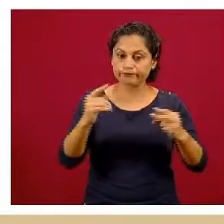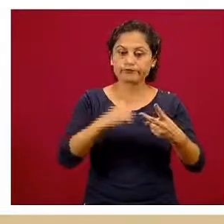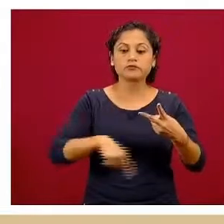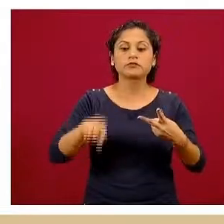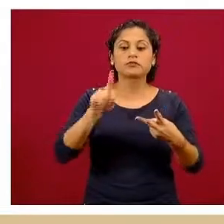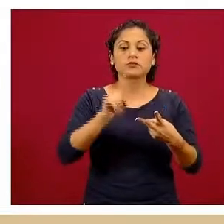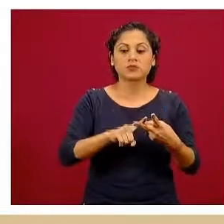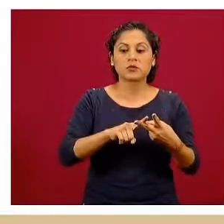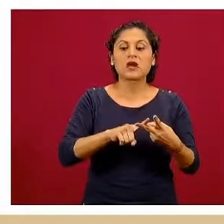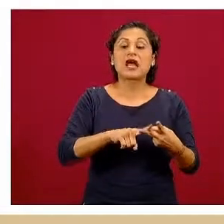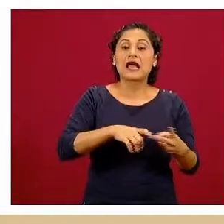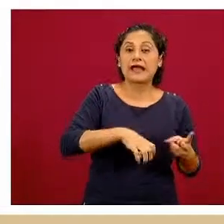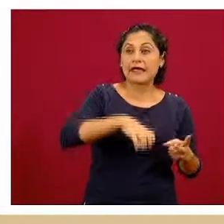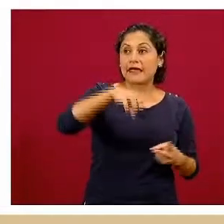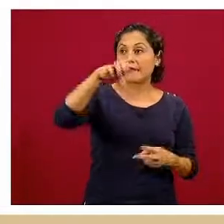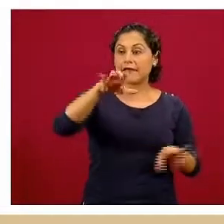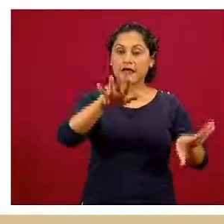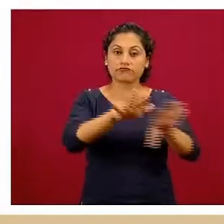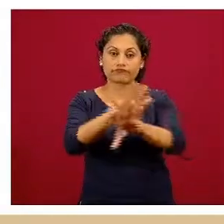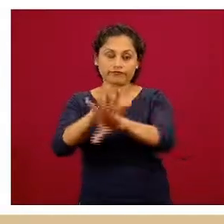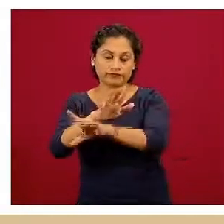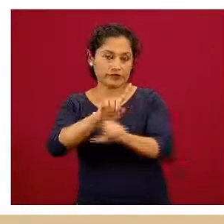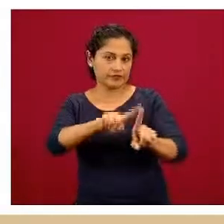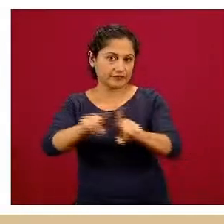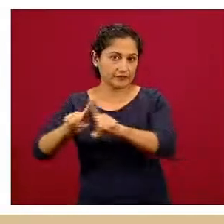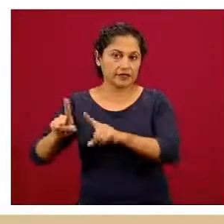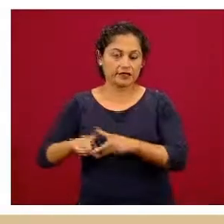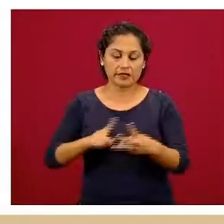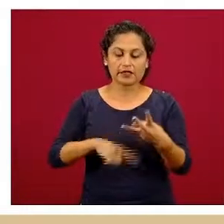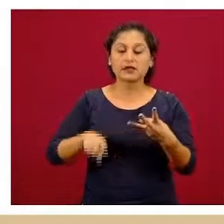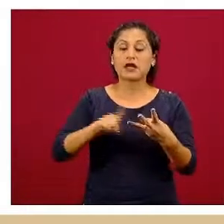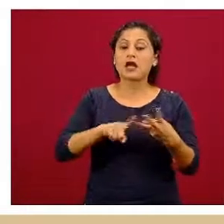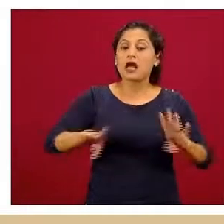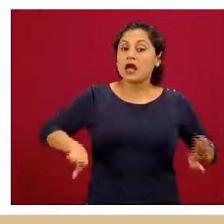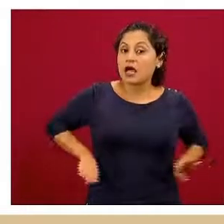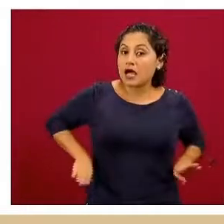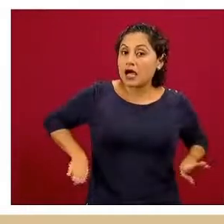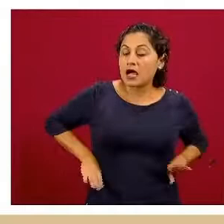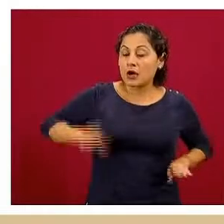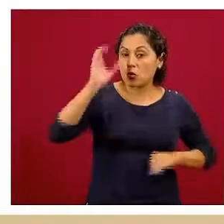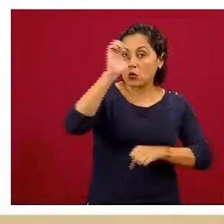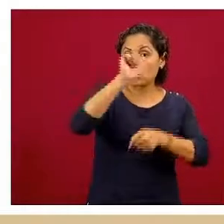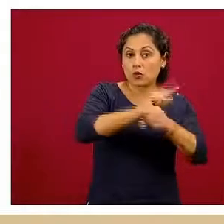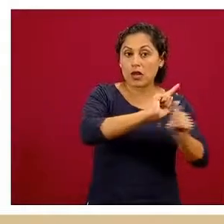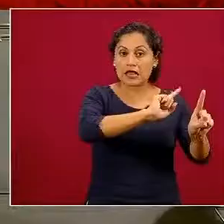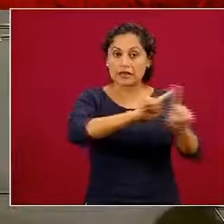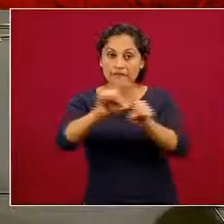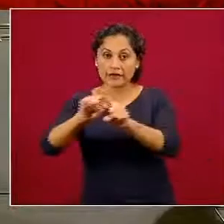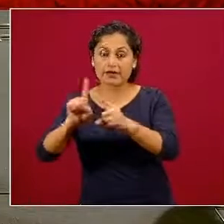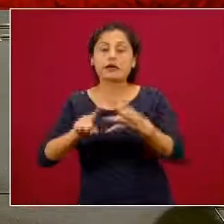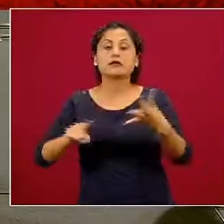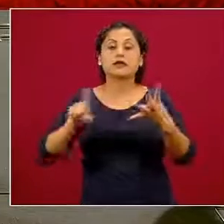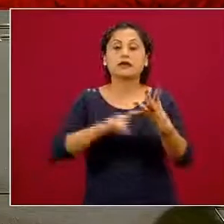diferentes edades, además de la interculturalidad y los derechos humanos. La que sigue.